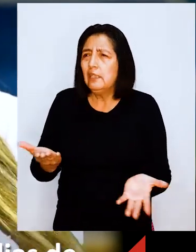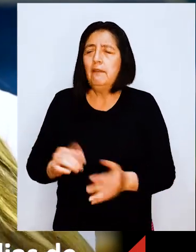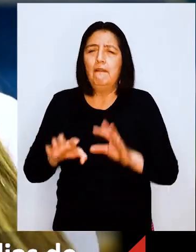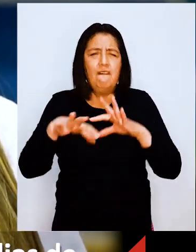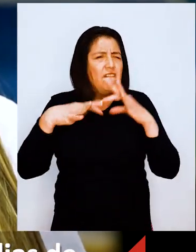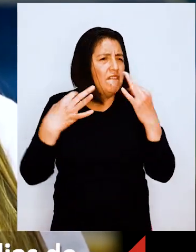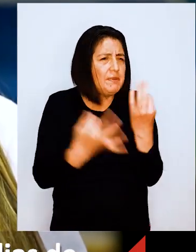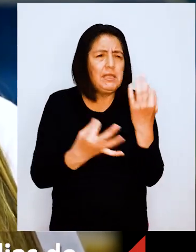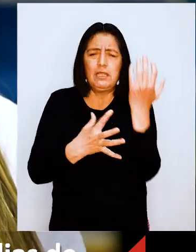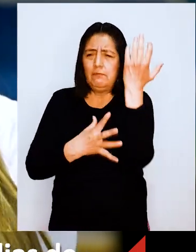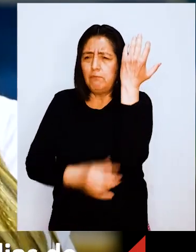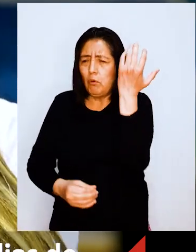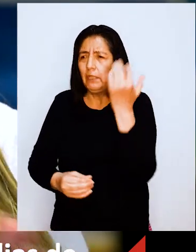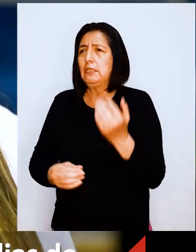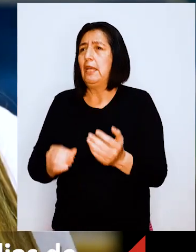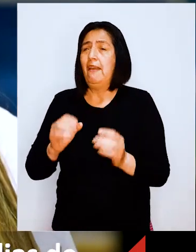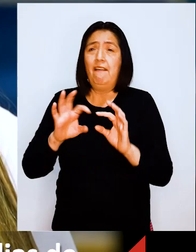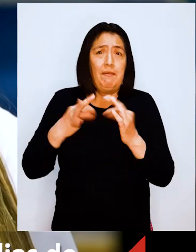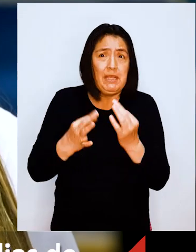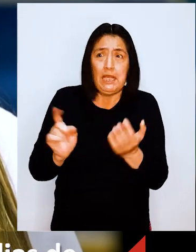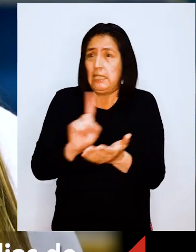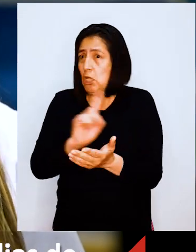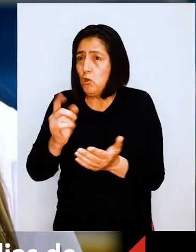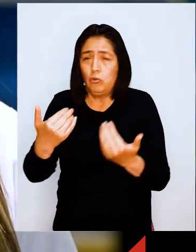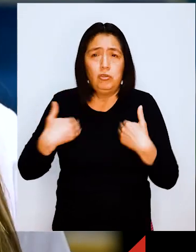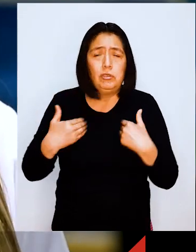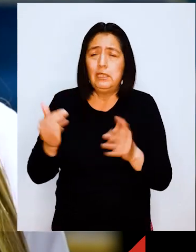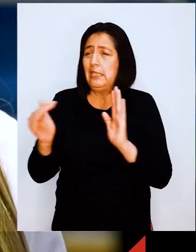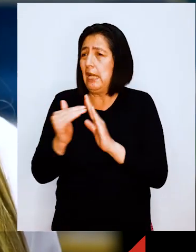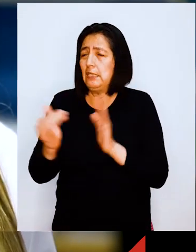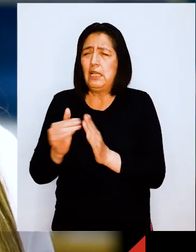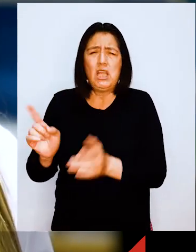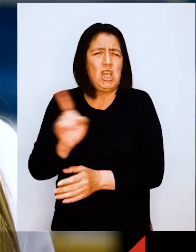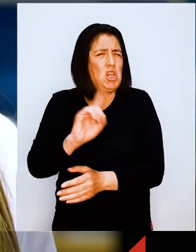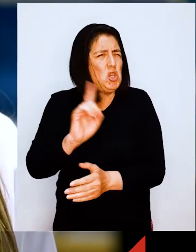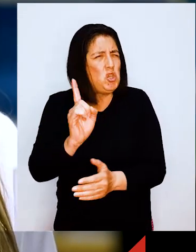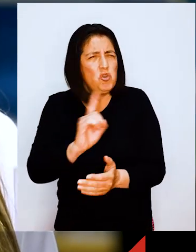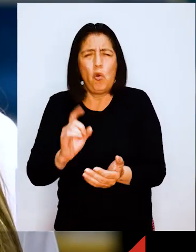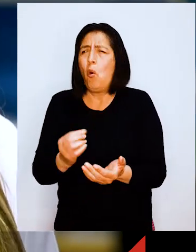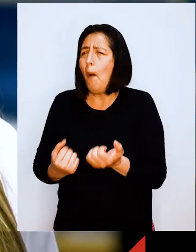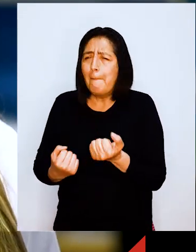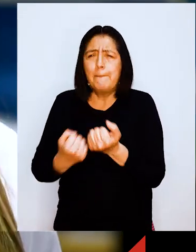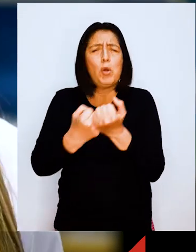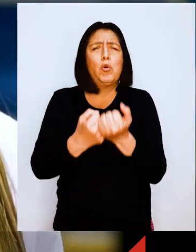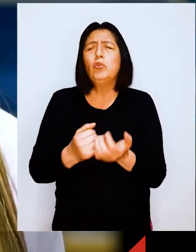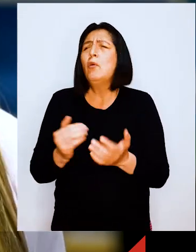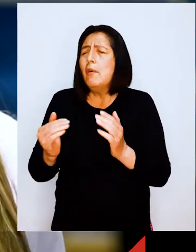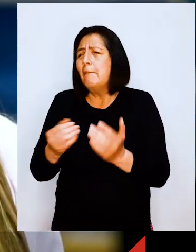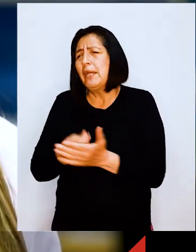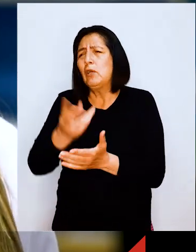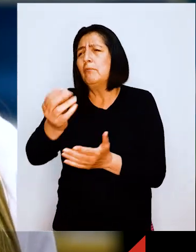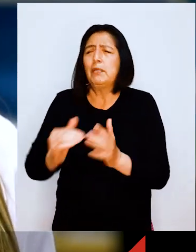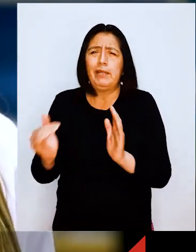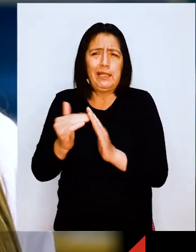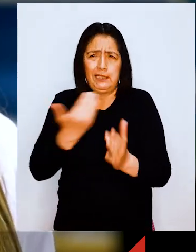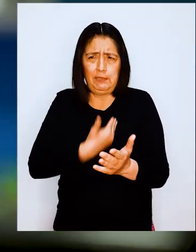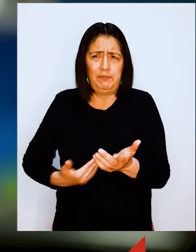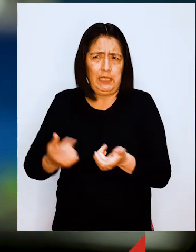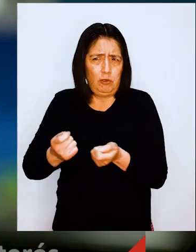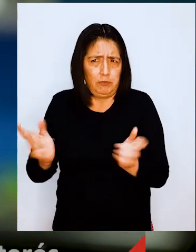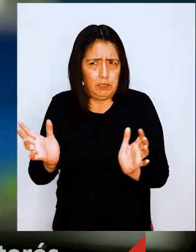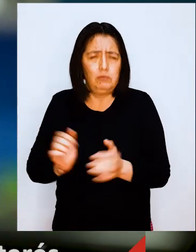familias de escasos recursos, que no tengan casa y que no hayan recibido ayuda habitacional del Estado.